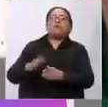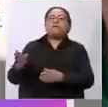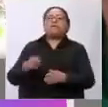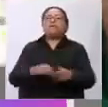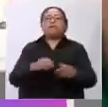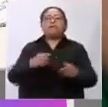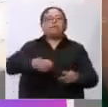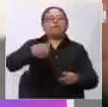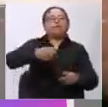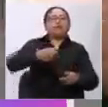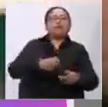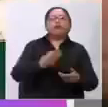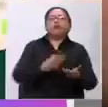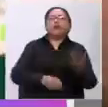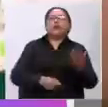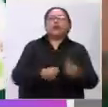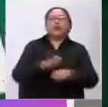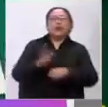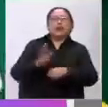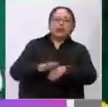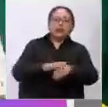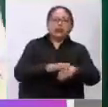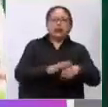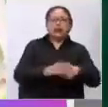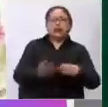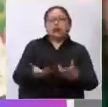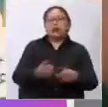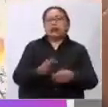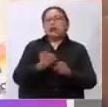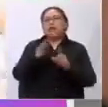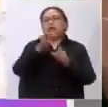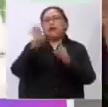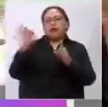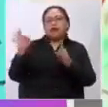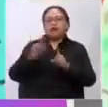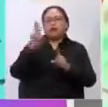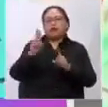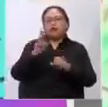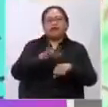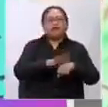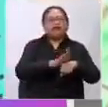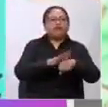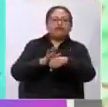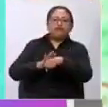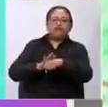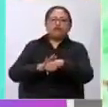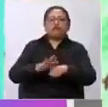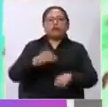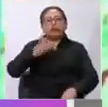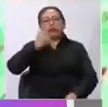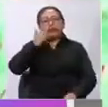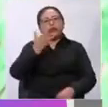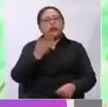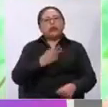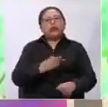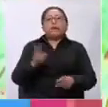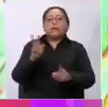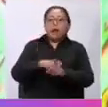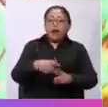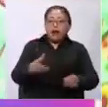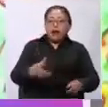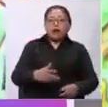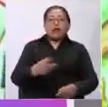pero además encuentra mensajes para poder reflexionar y números de contacto para poder denunciar inclusive